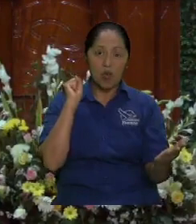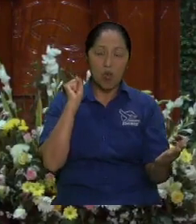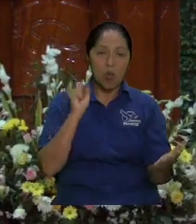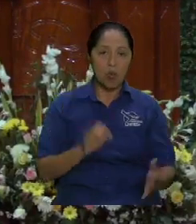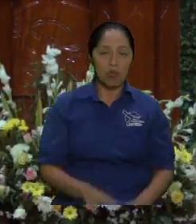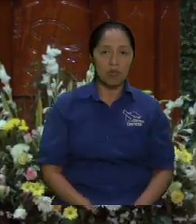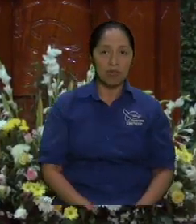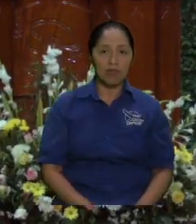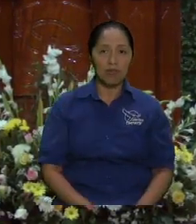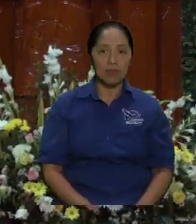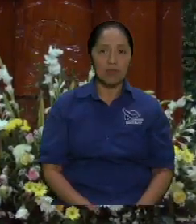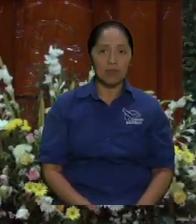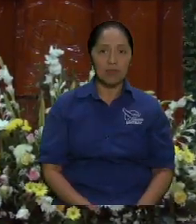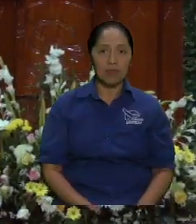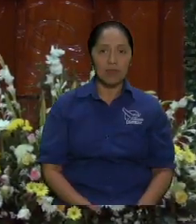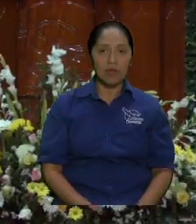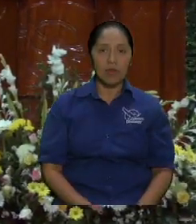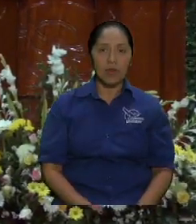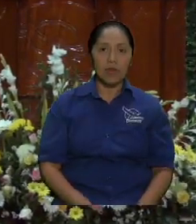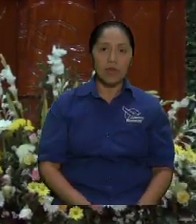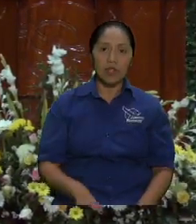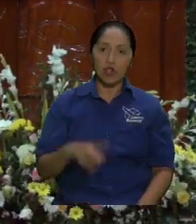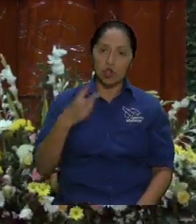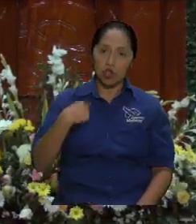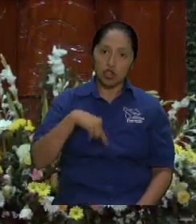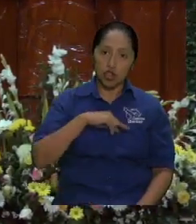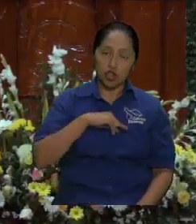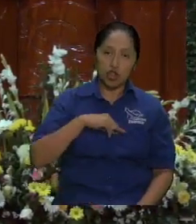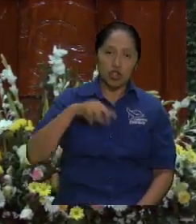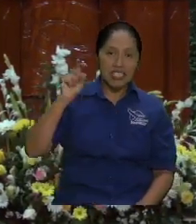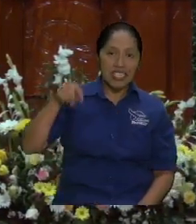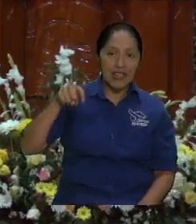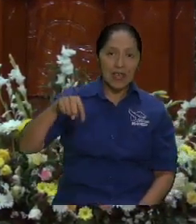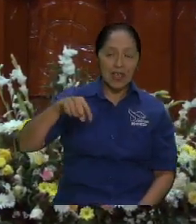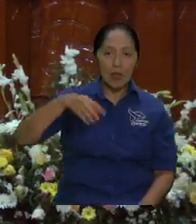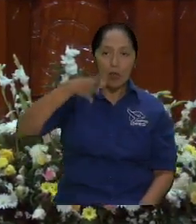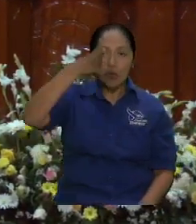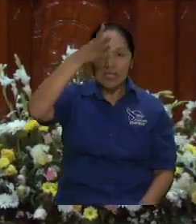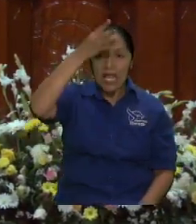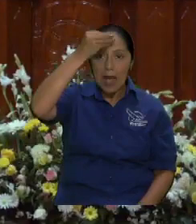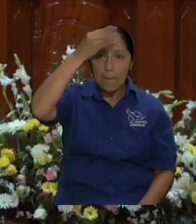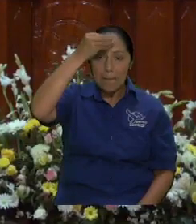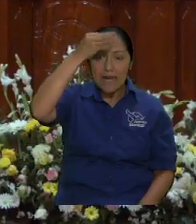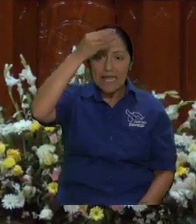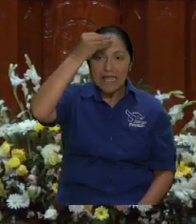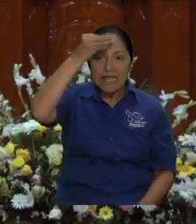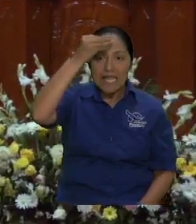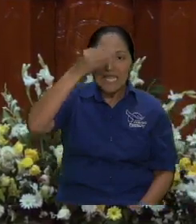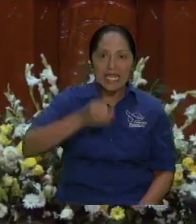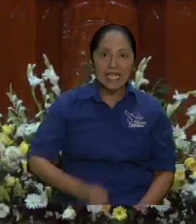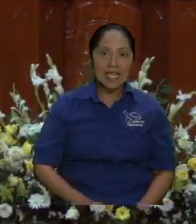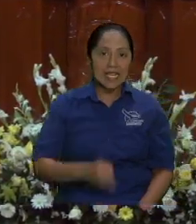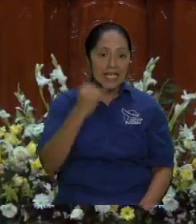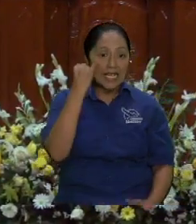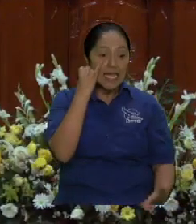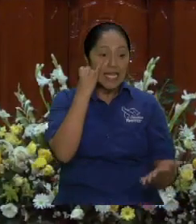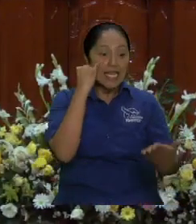Yo no digo que uno no puede investigar lo que alguien, un rema que el Señor le dio a alguien, pero debería eso,